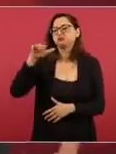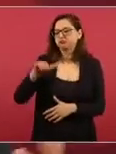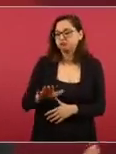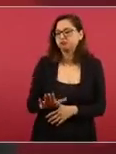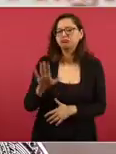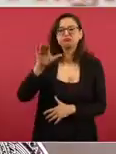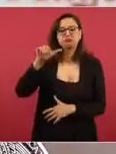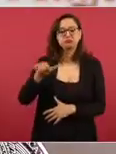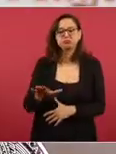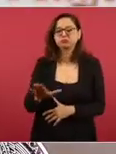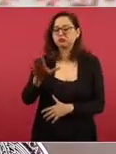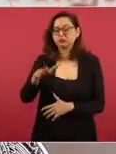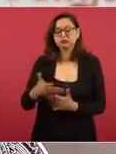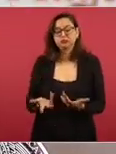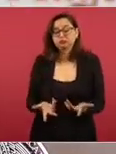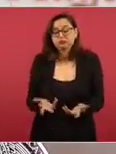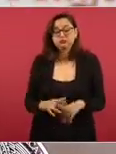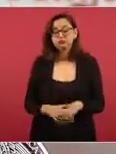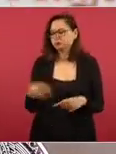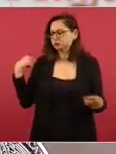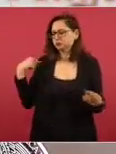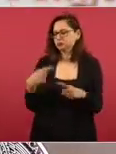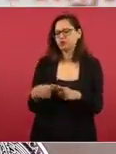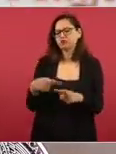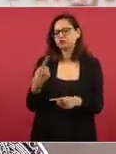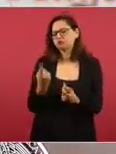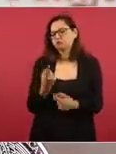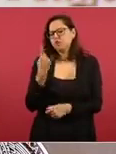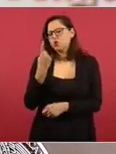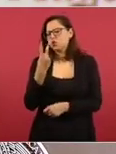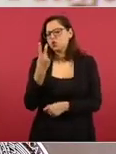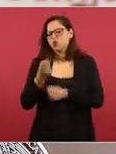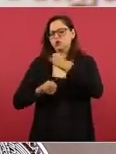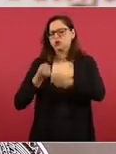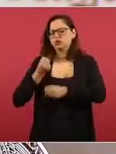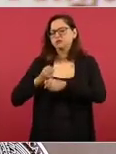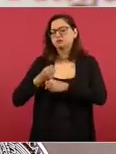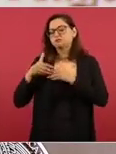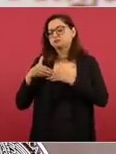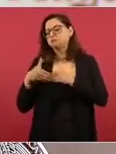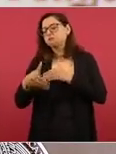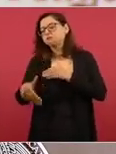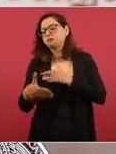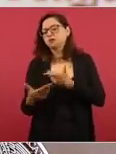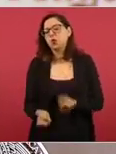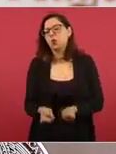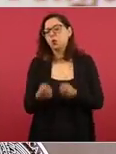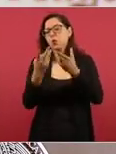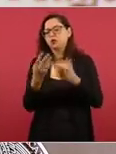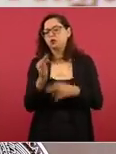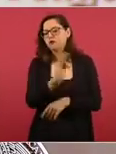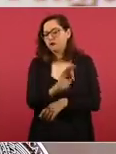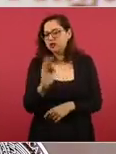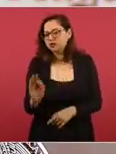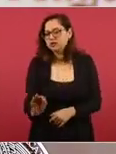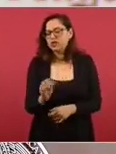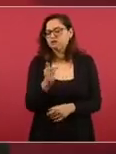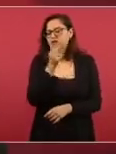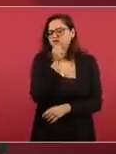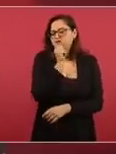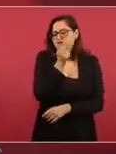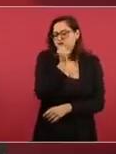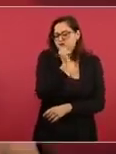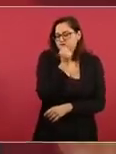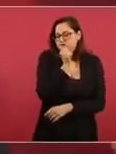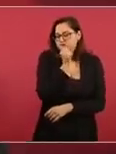Este marco de uno o dos años es todavía una conjetura, es hipotético, desde luego no hay manera de tener una predicción exacta sobre en qué